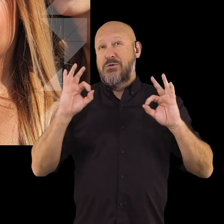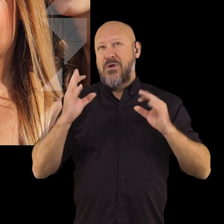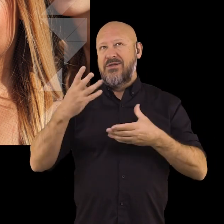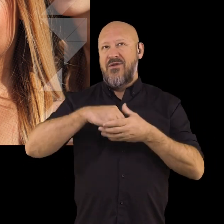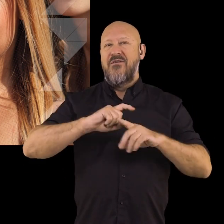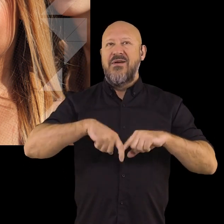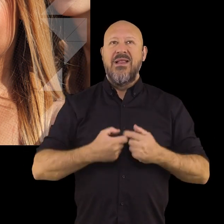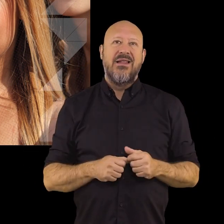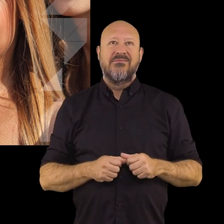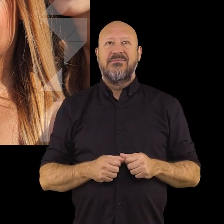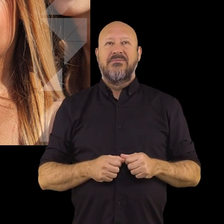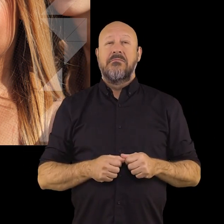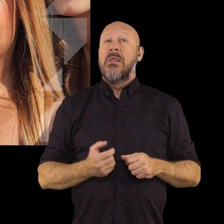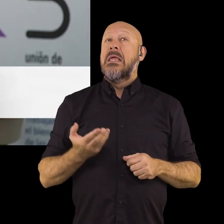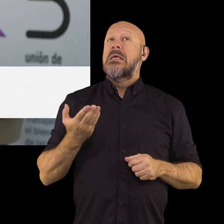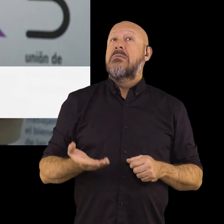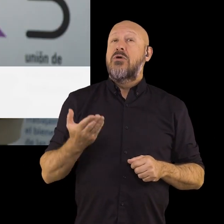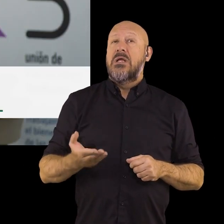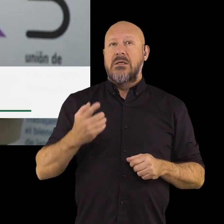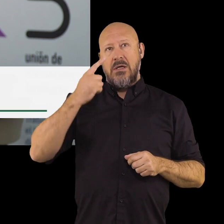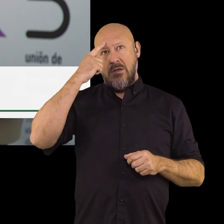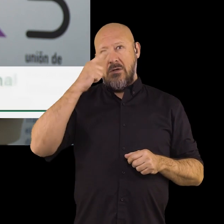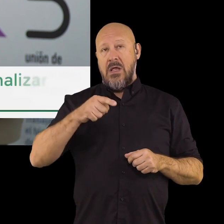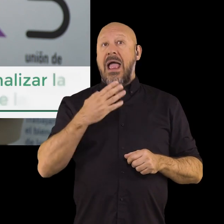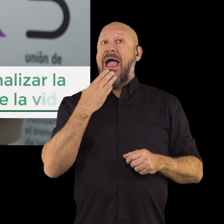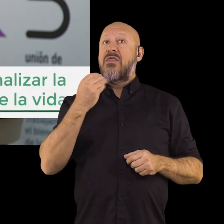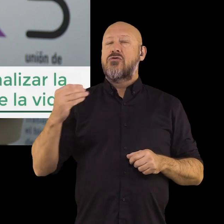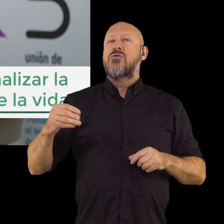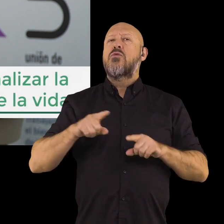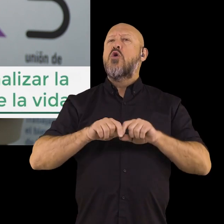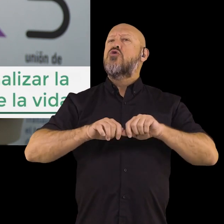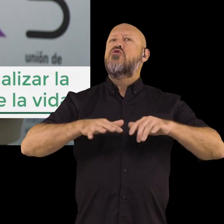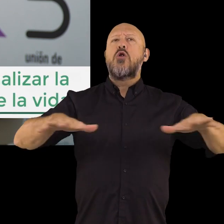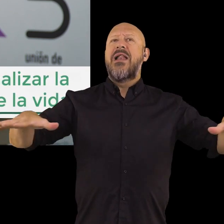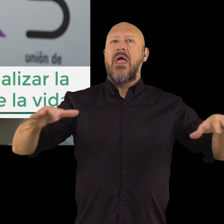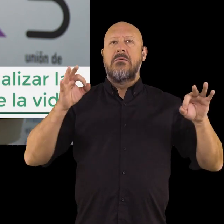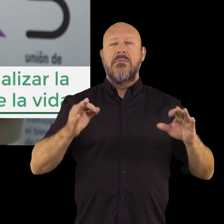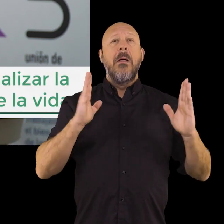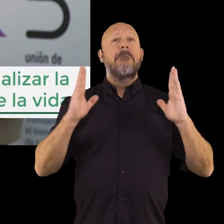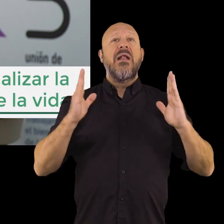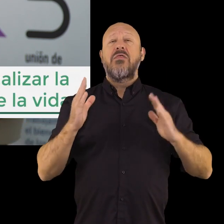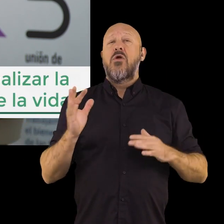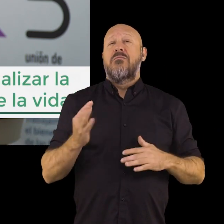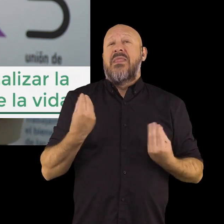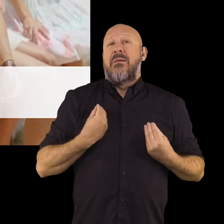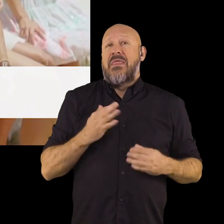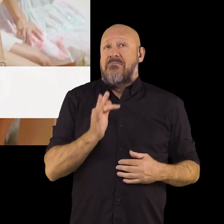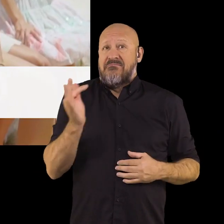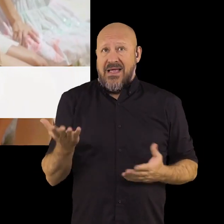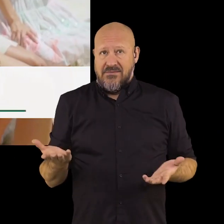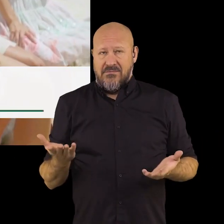y, por supuesto, familiares. Es importante aprender a normalizar la adolescencia como un periodo más de la vida.